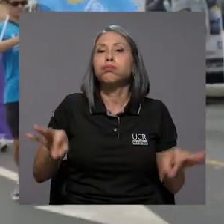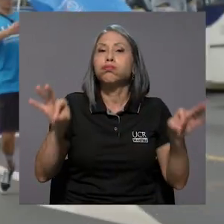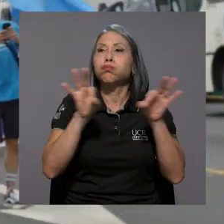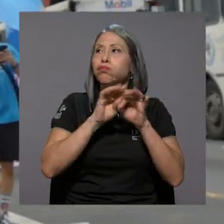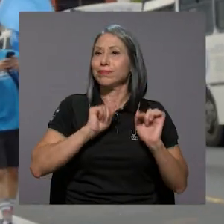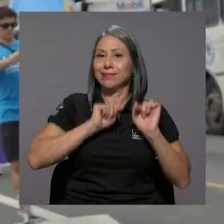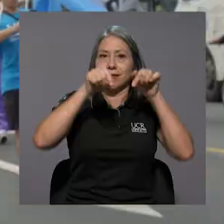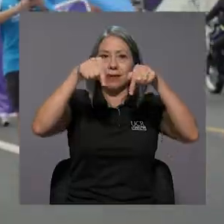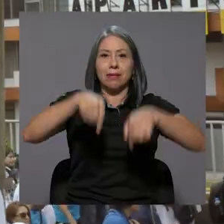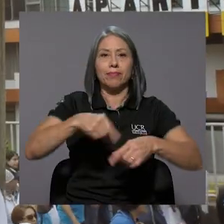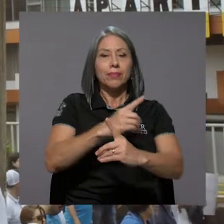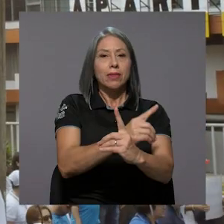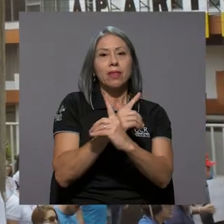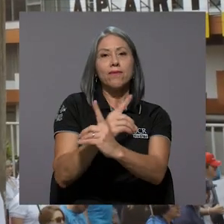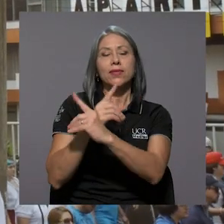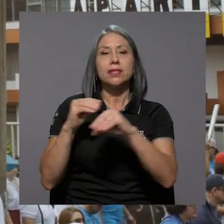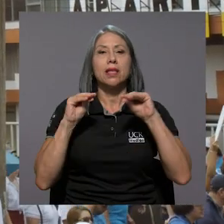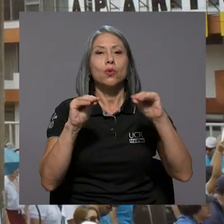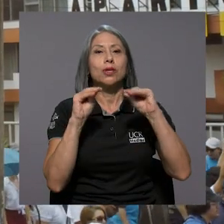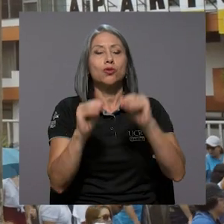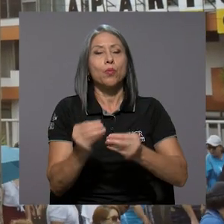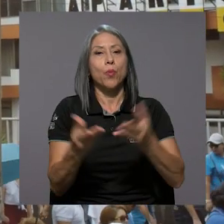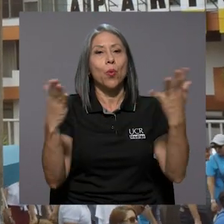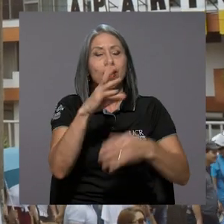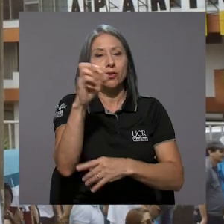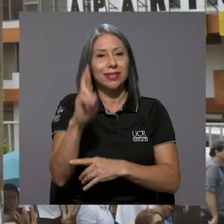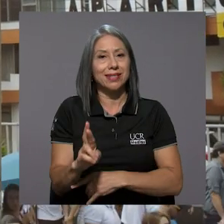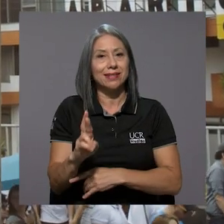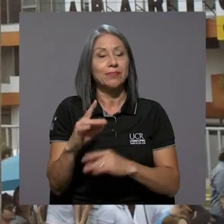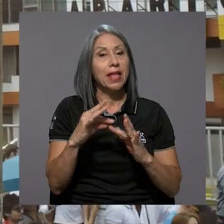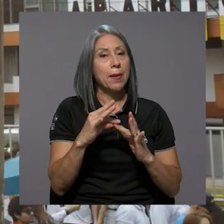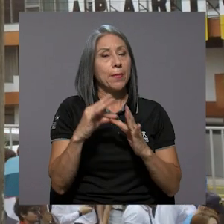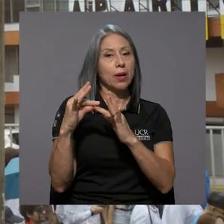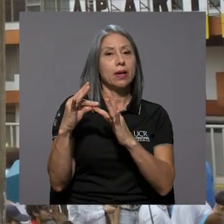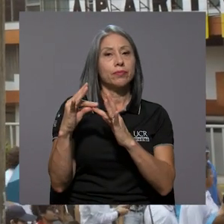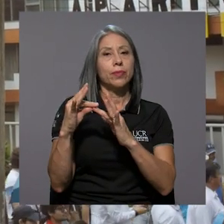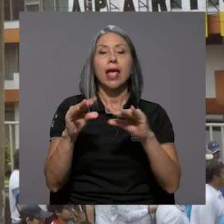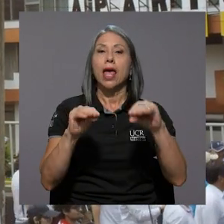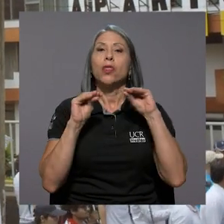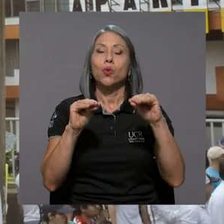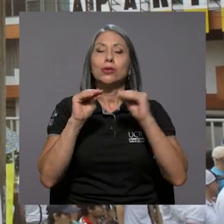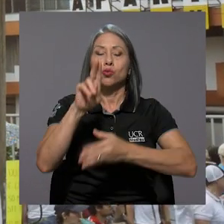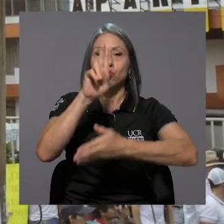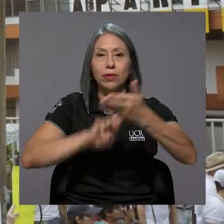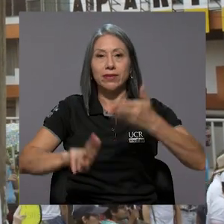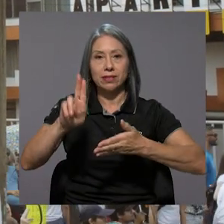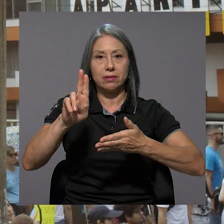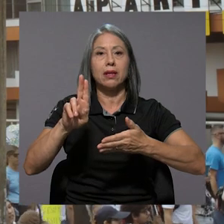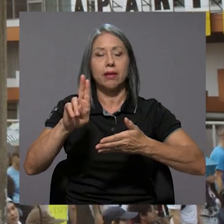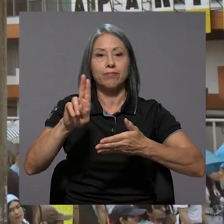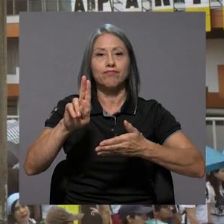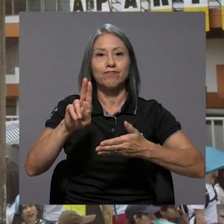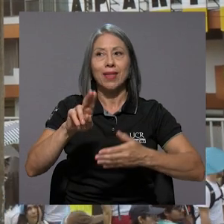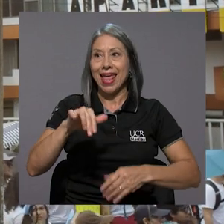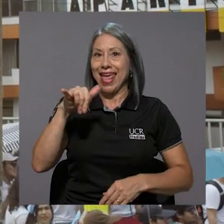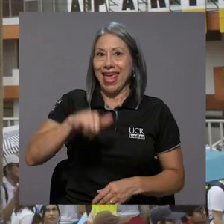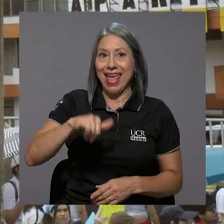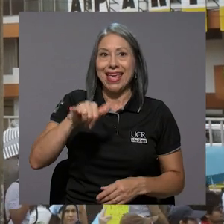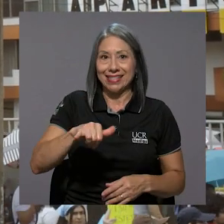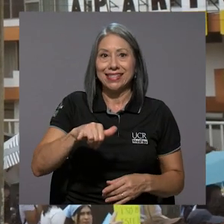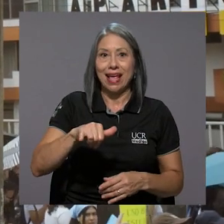Considero esencial estar aquí en defensa de la educación pública costarricense y particularmente de la educación